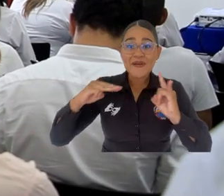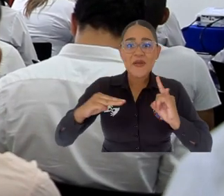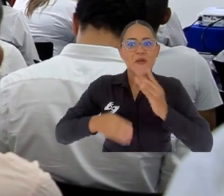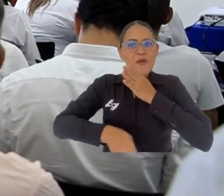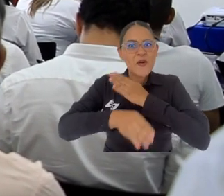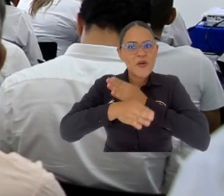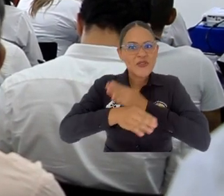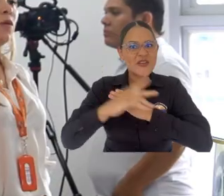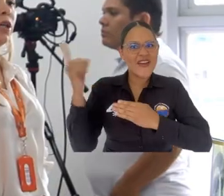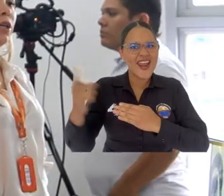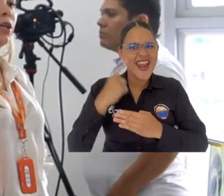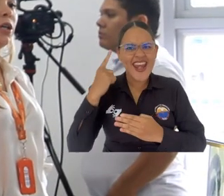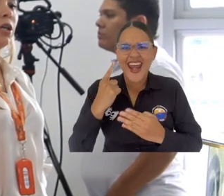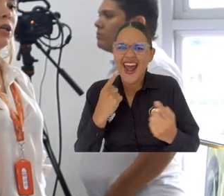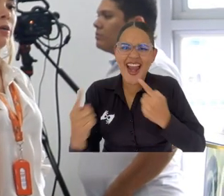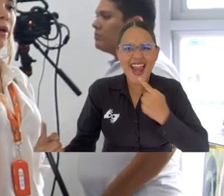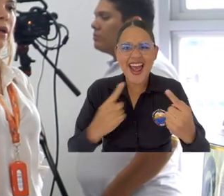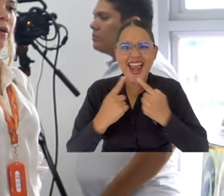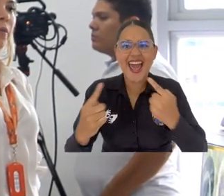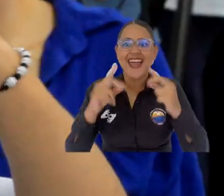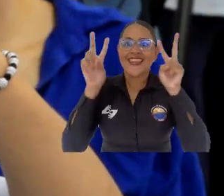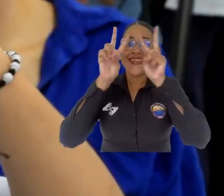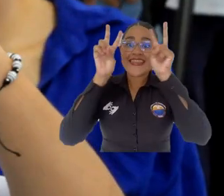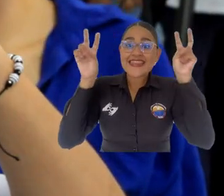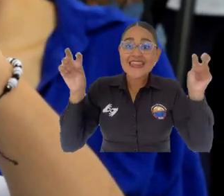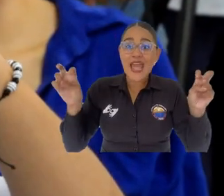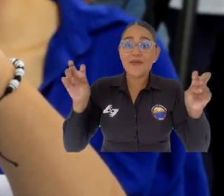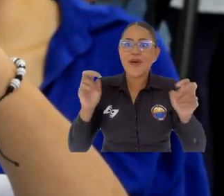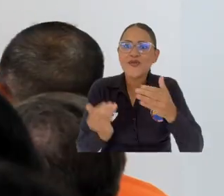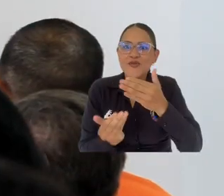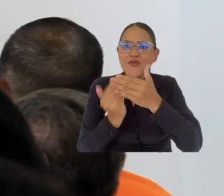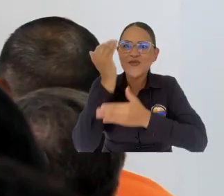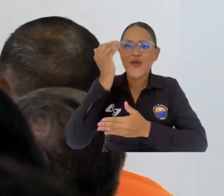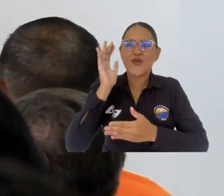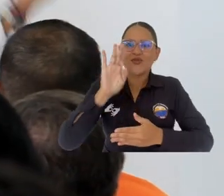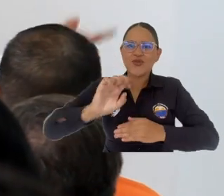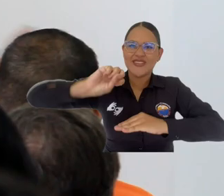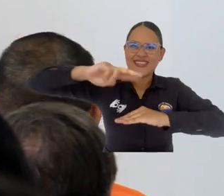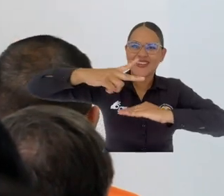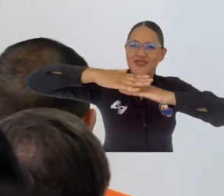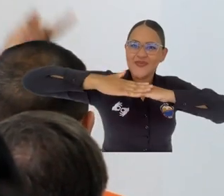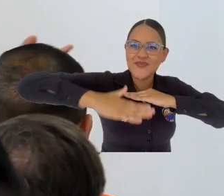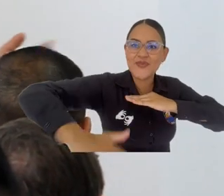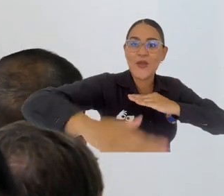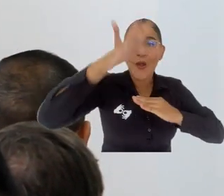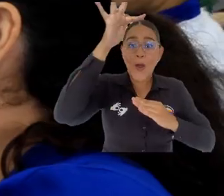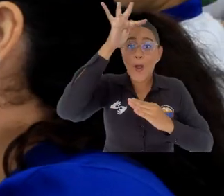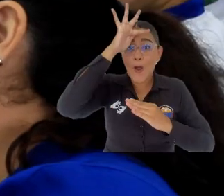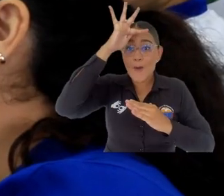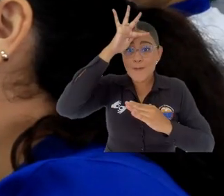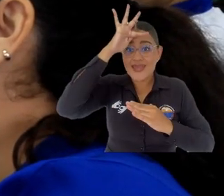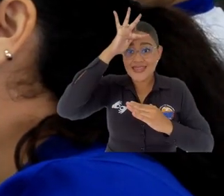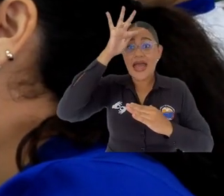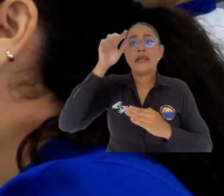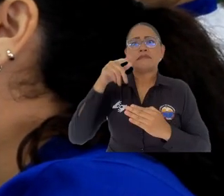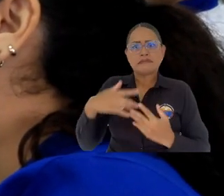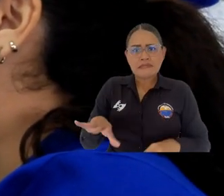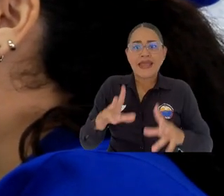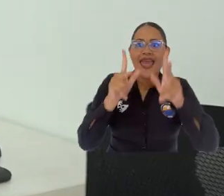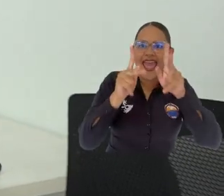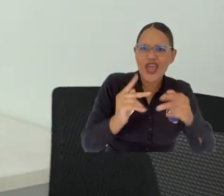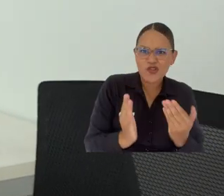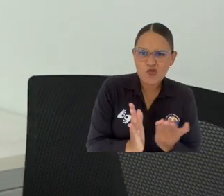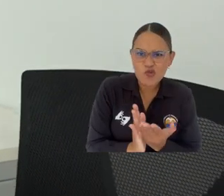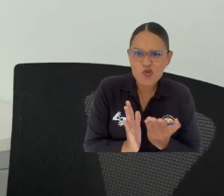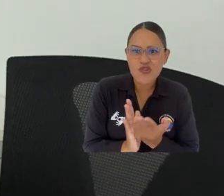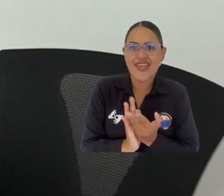En la Universidad del Magdalena sigue haciendo eco la inauguración de la segunda etapa del Centro de Innovación y Transferencia en Salud. Estudiantes